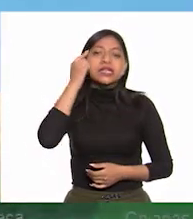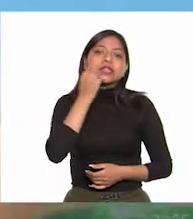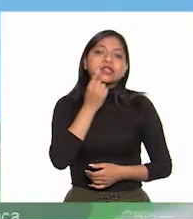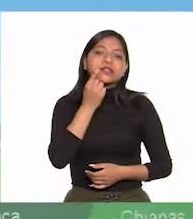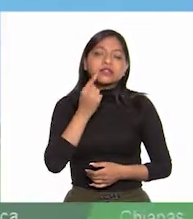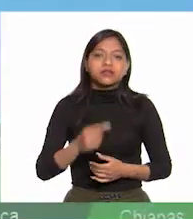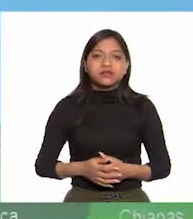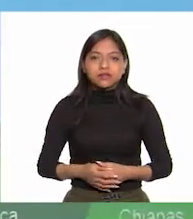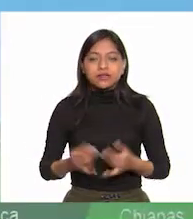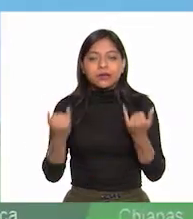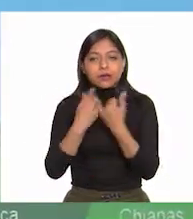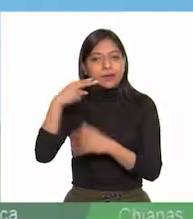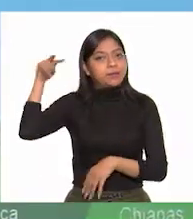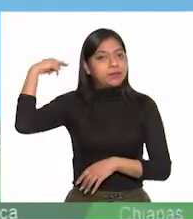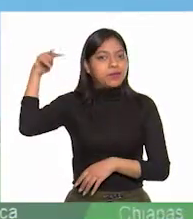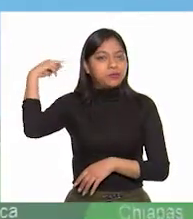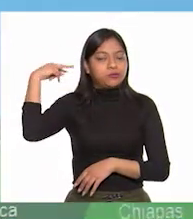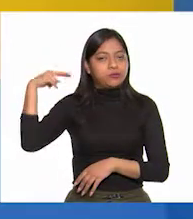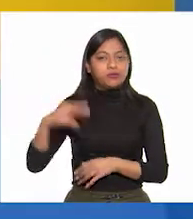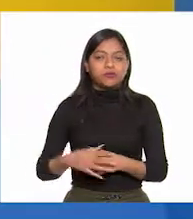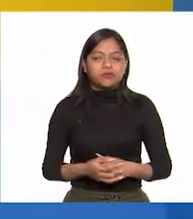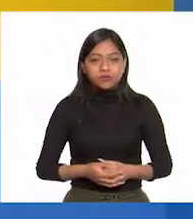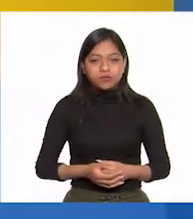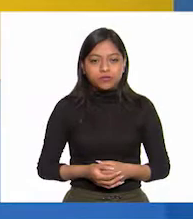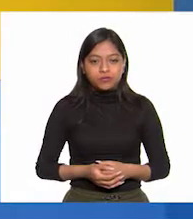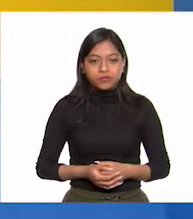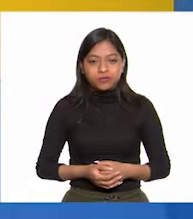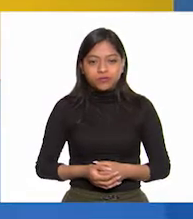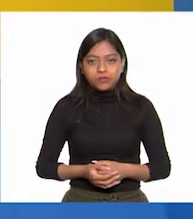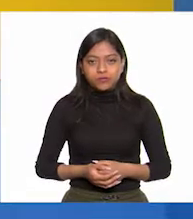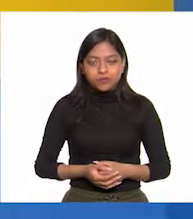y Veracruz. Y Veracruz.